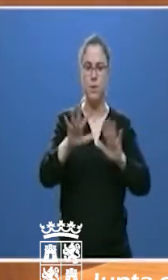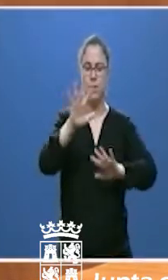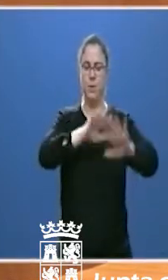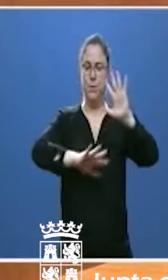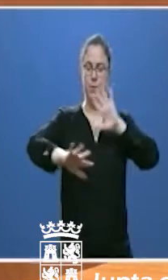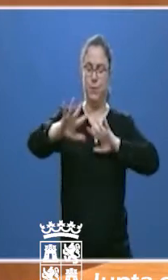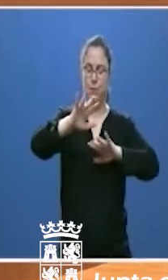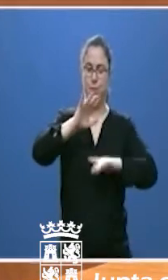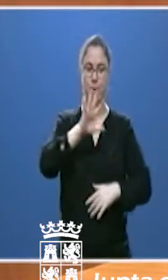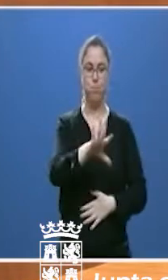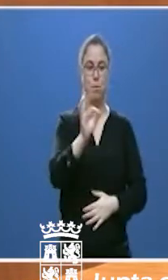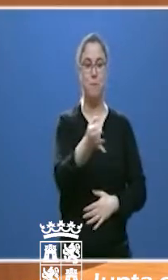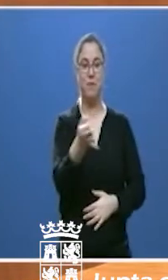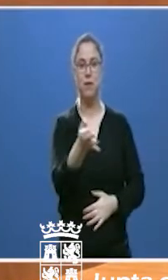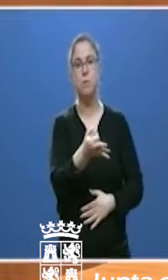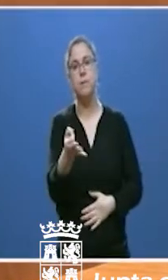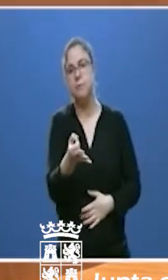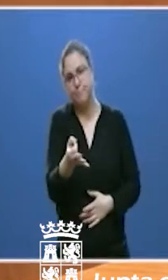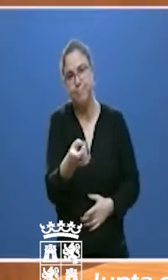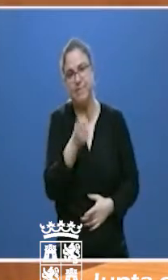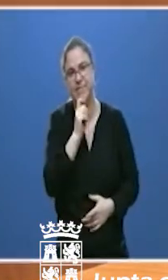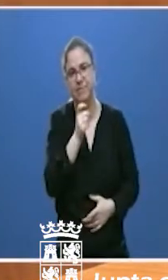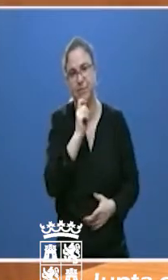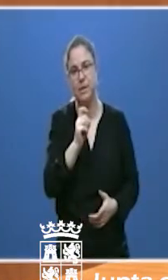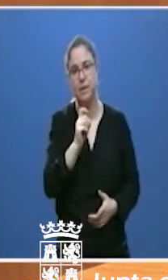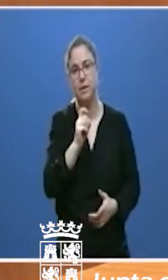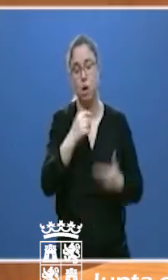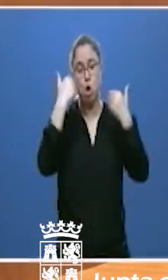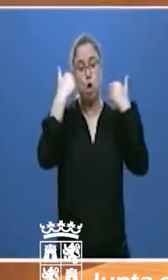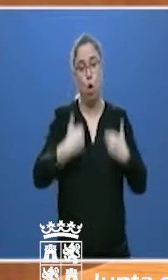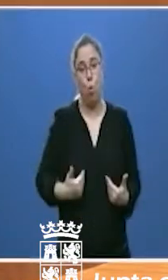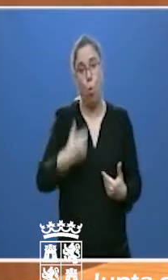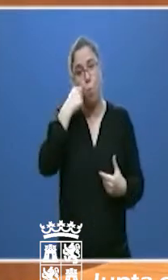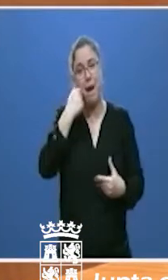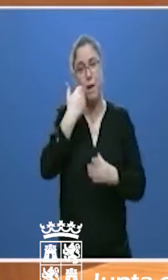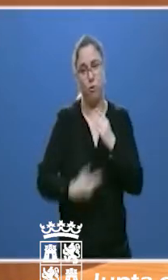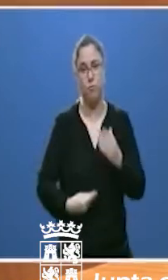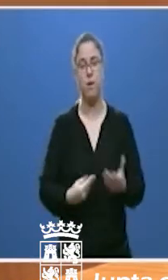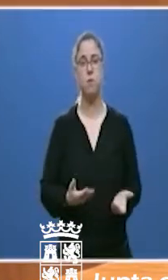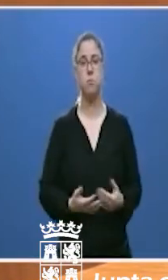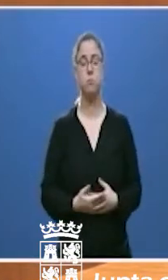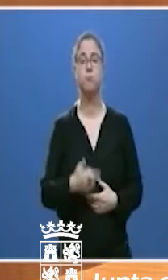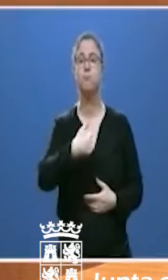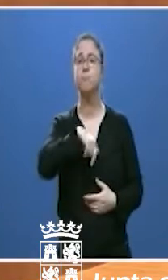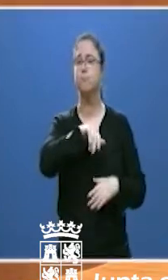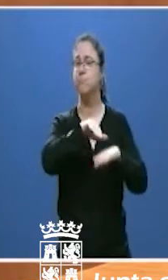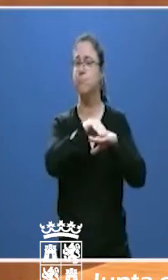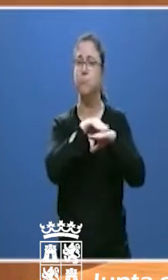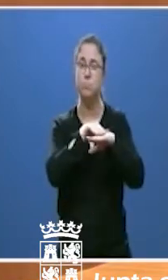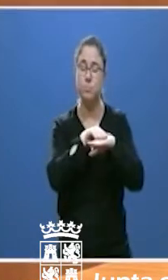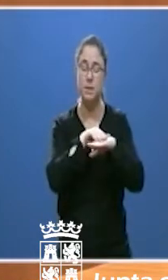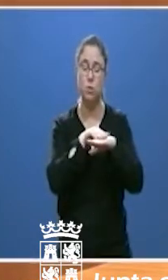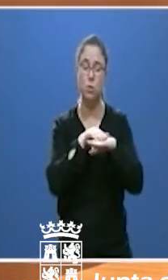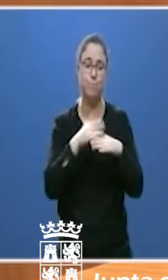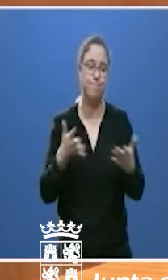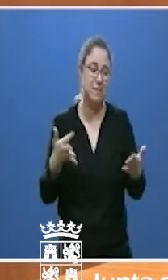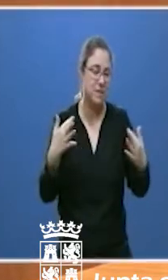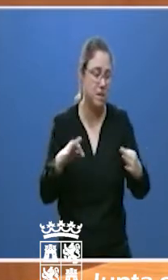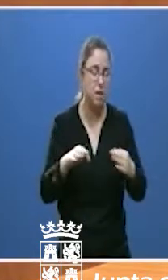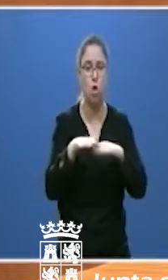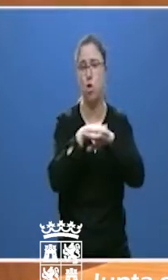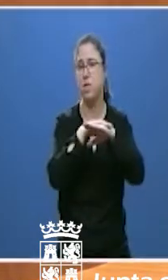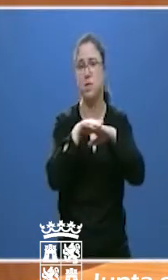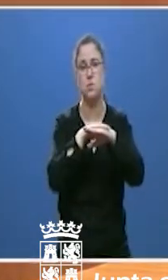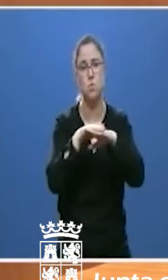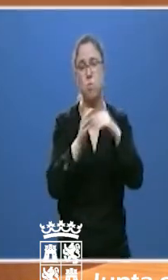es difícil acertar siempre en todas. Nadie es infalible. Y desde la humildad pido disculpas por